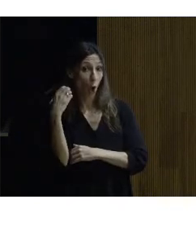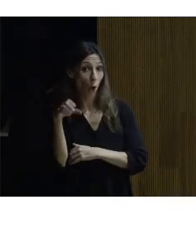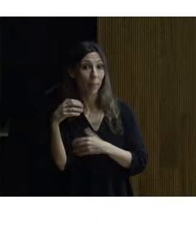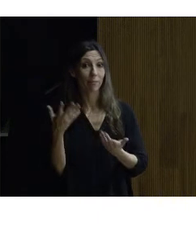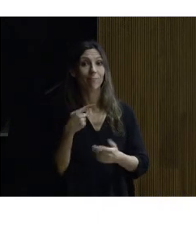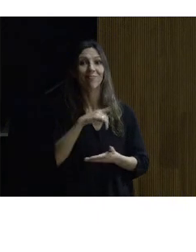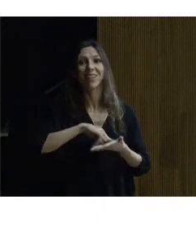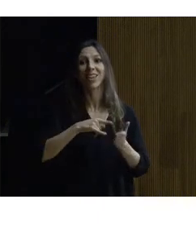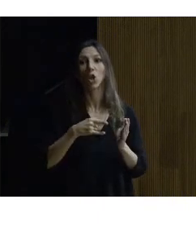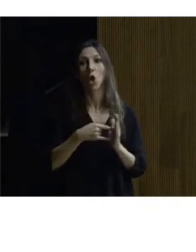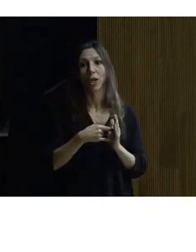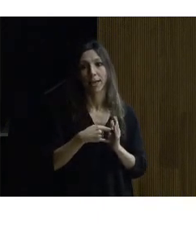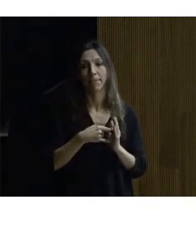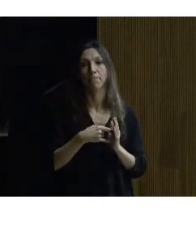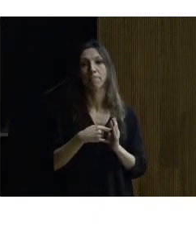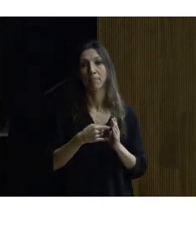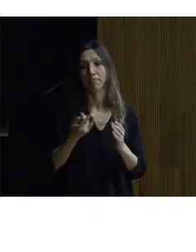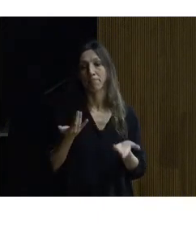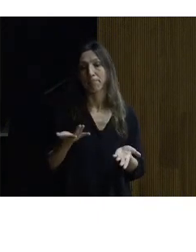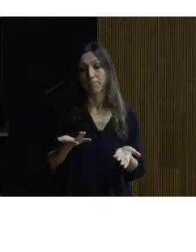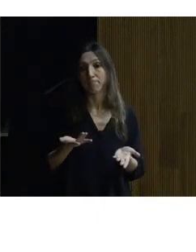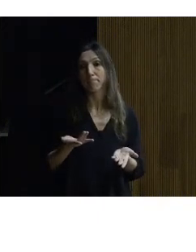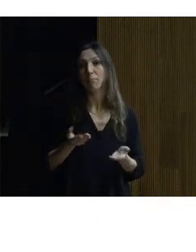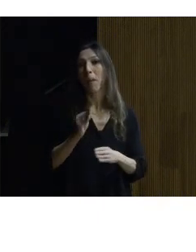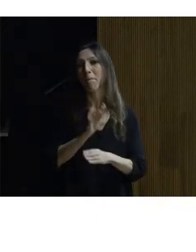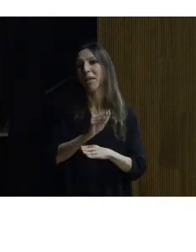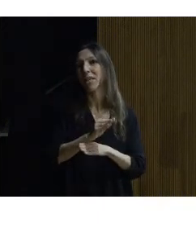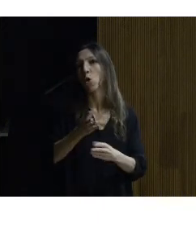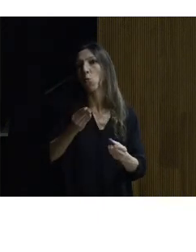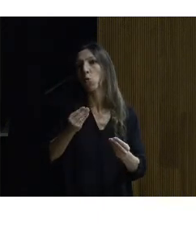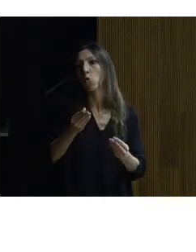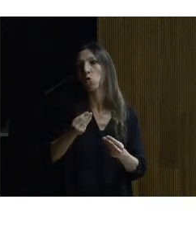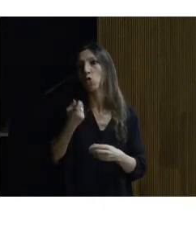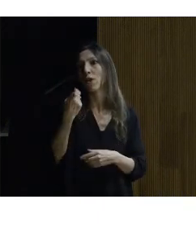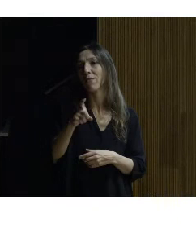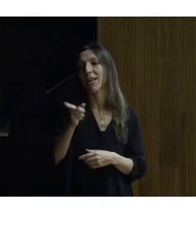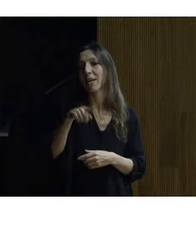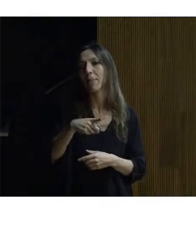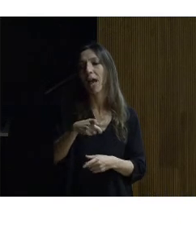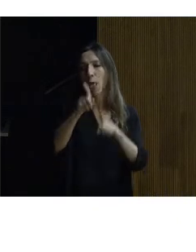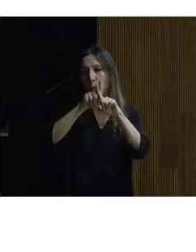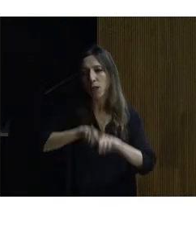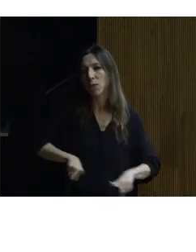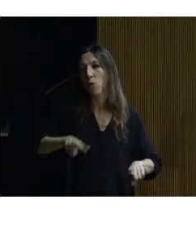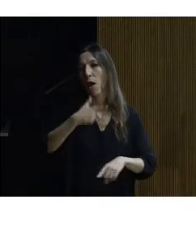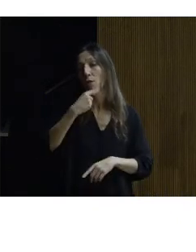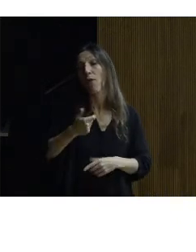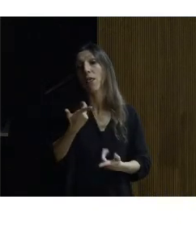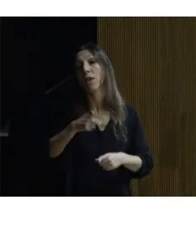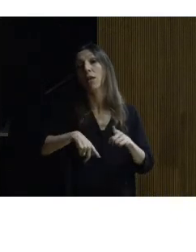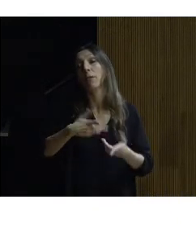analógica un elemento que no necesita mucho mantenimiento que se puede disimular de cualquier forma cuando hablamos de colocarlo en lugares